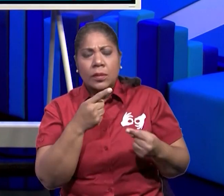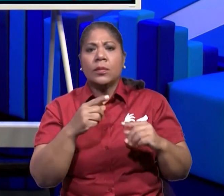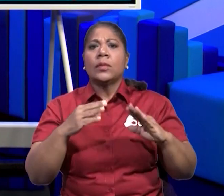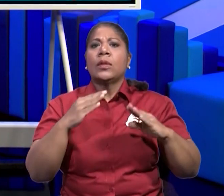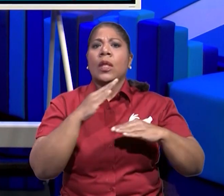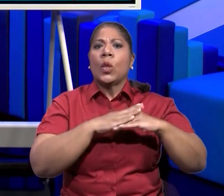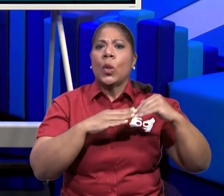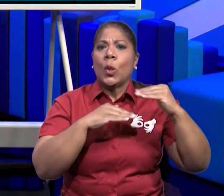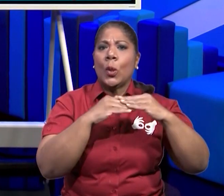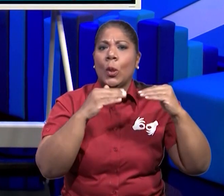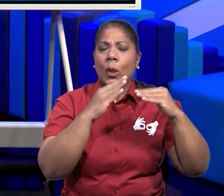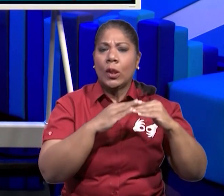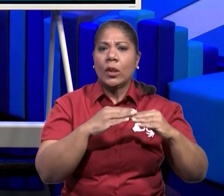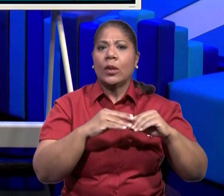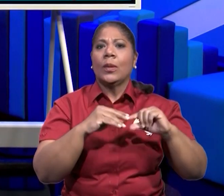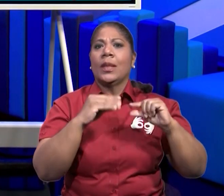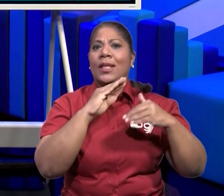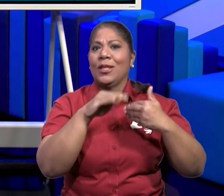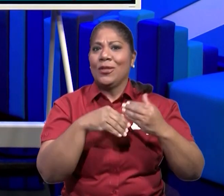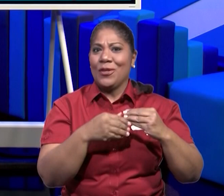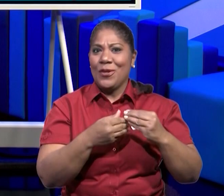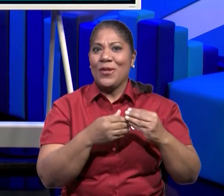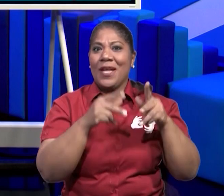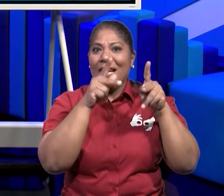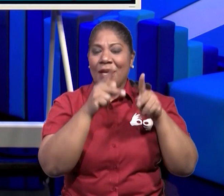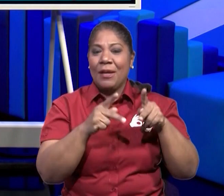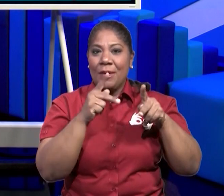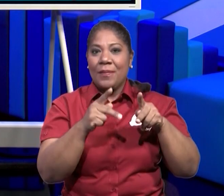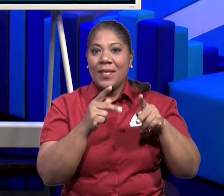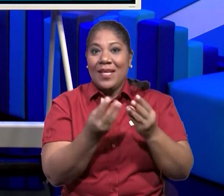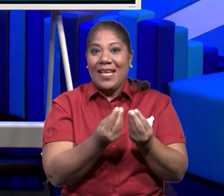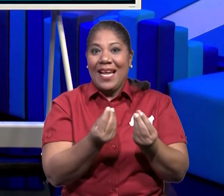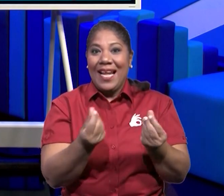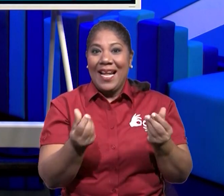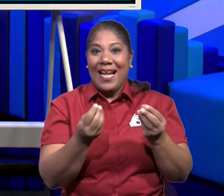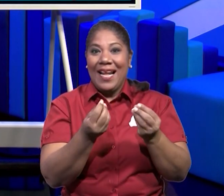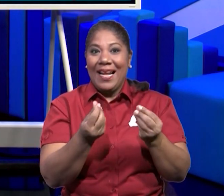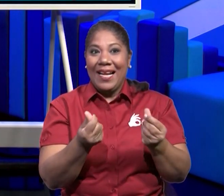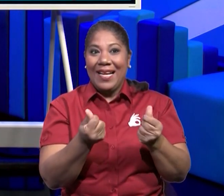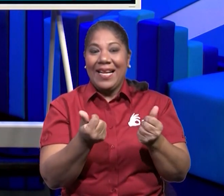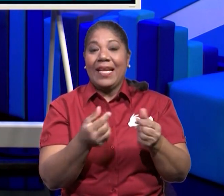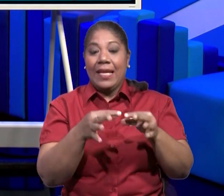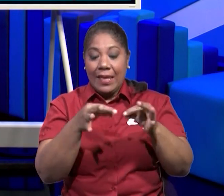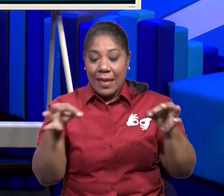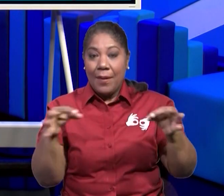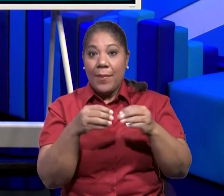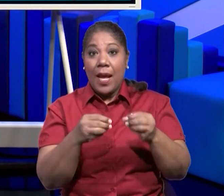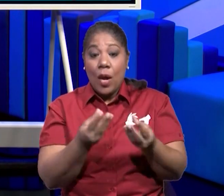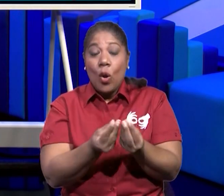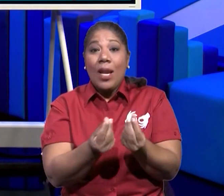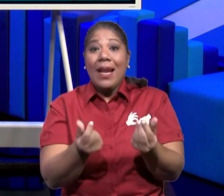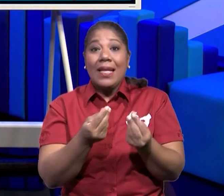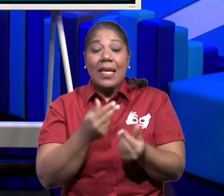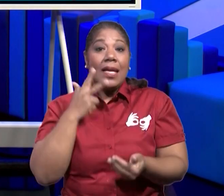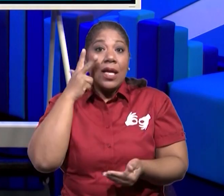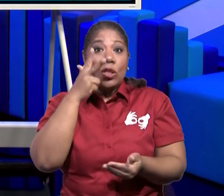utilizamos lodo y a ese lodo le tenemos que meter paja. Y las personas empiezan a